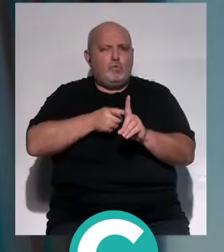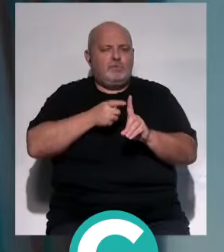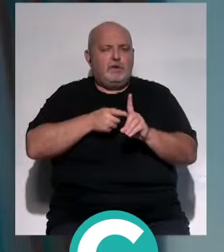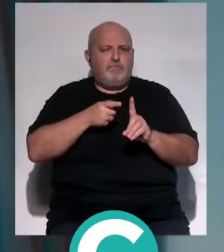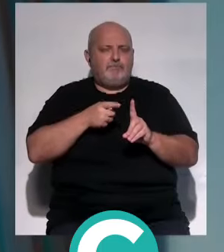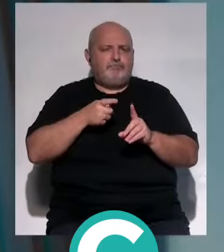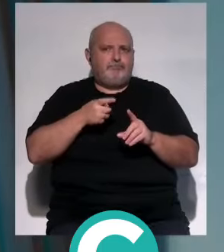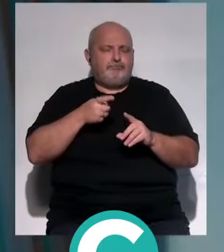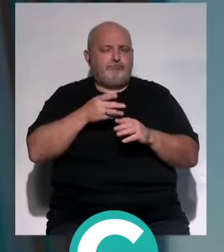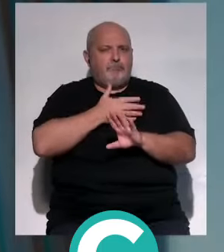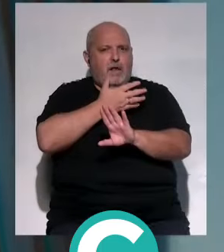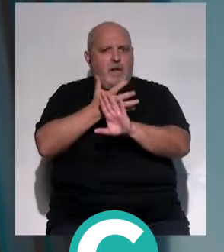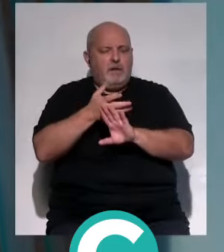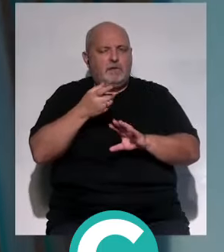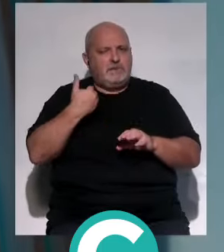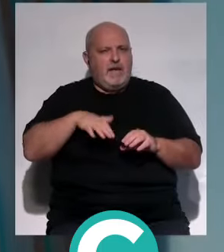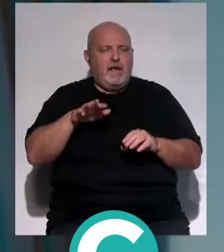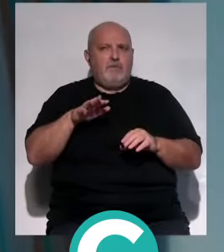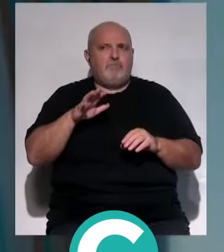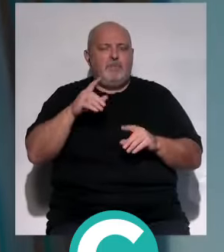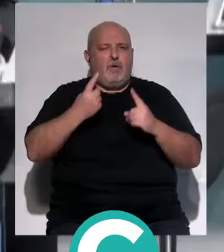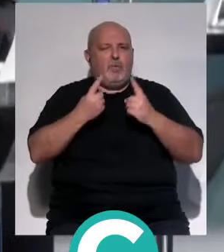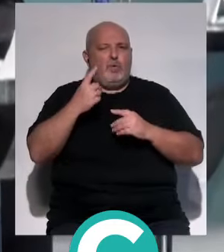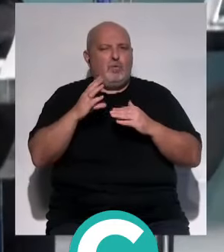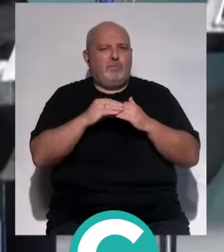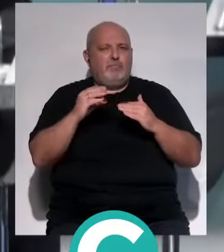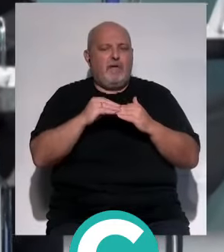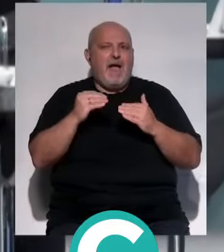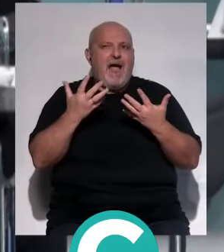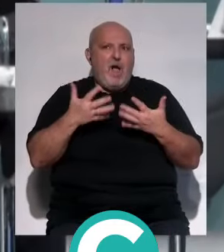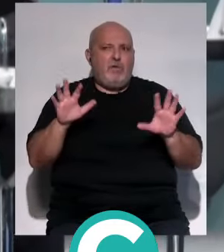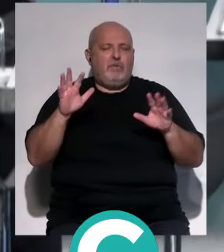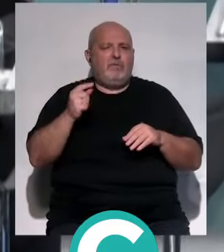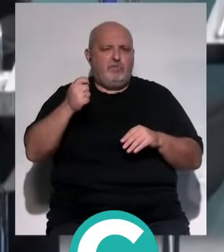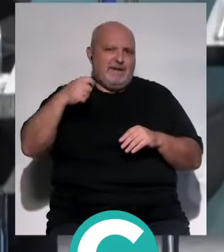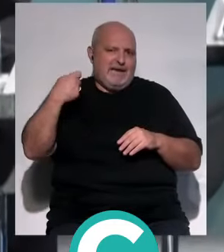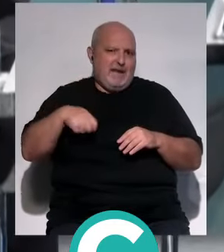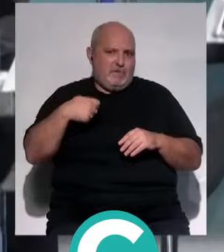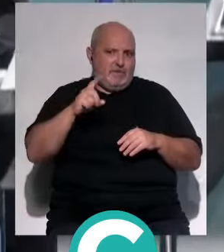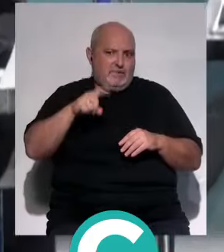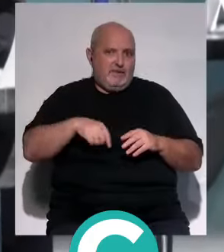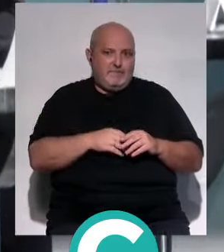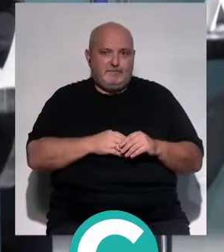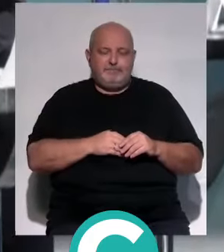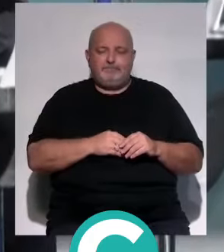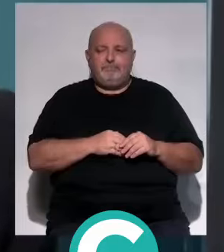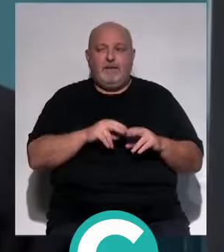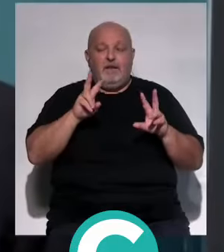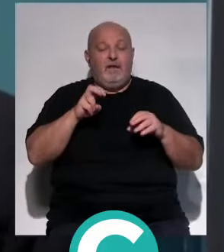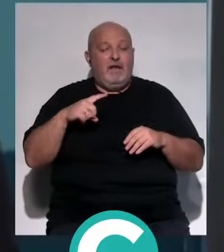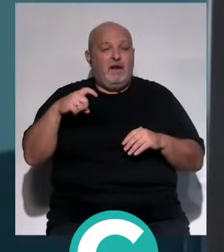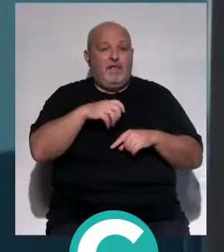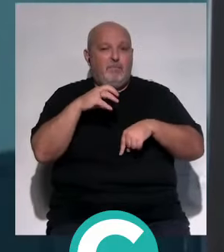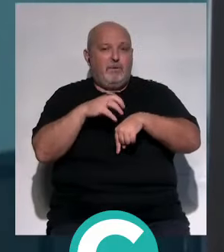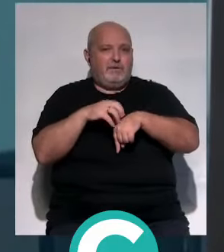terapia que se está utilizando ya con los pacientes a pesar de lo costoso de este tipo de medicación. El tema de cáncer de